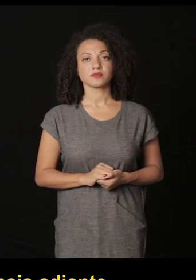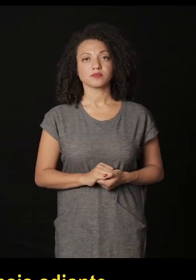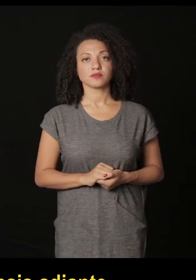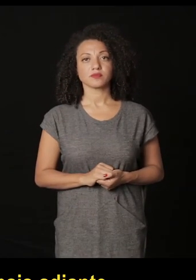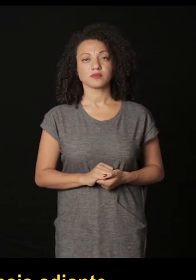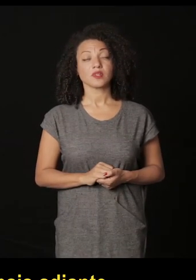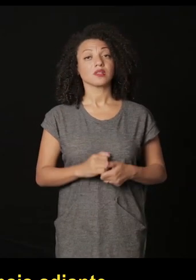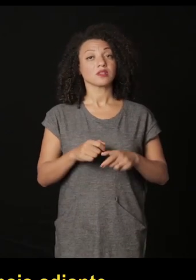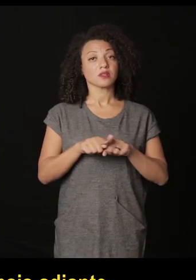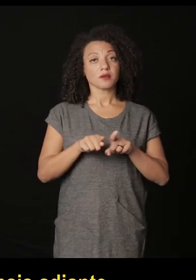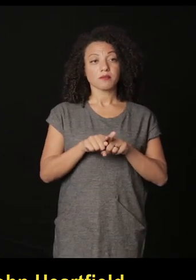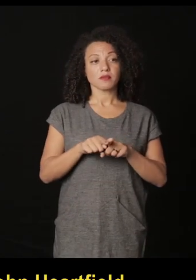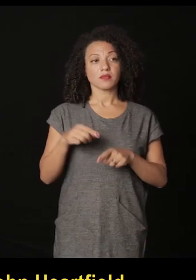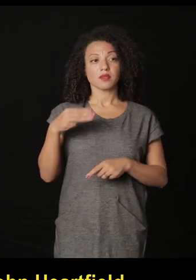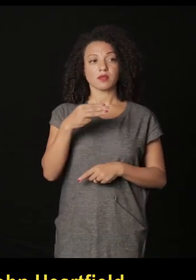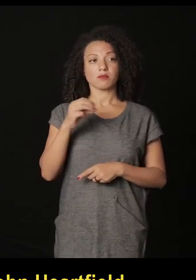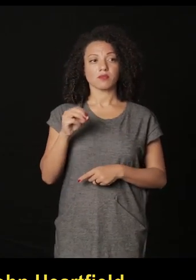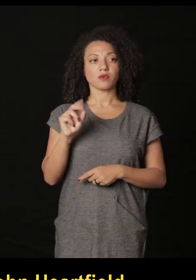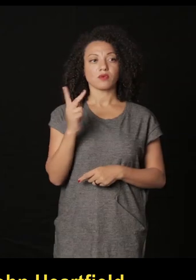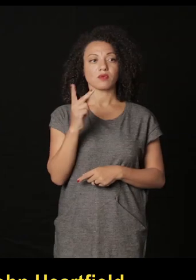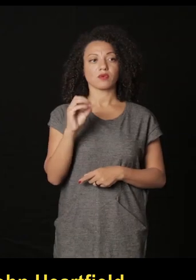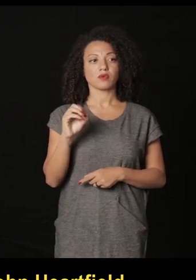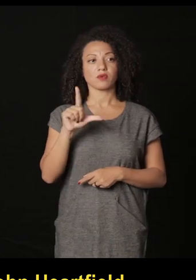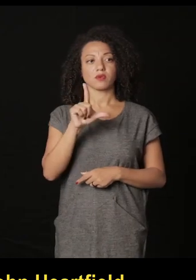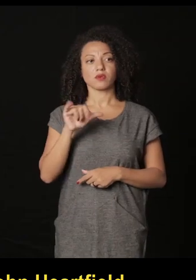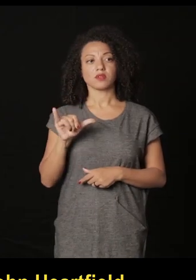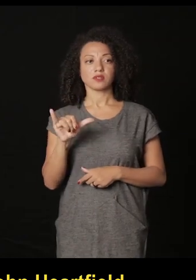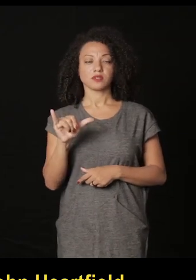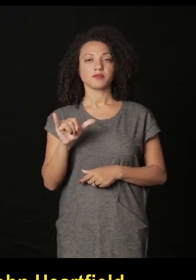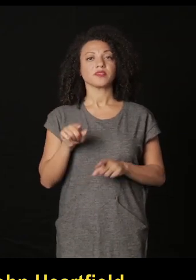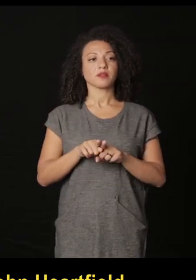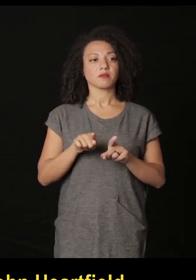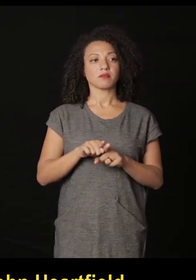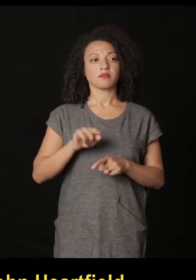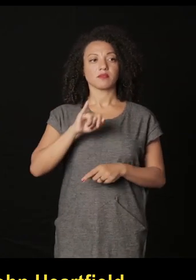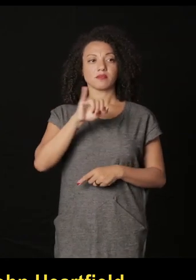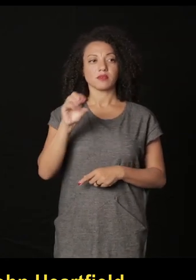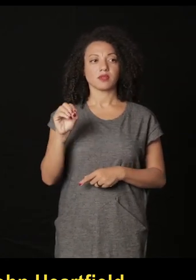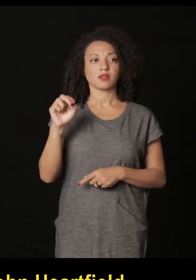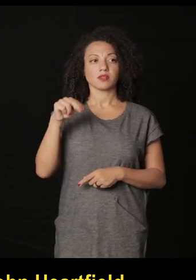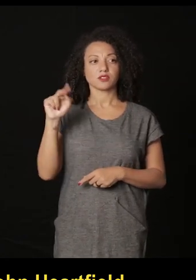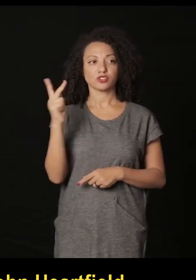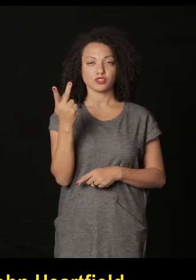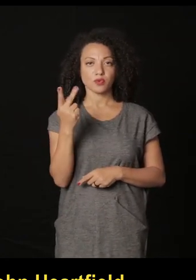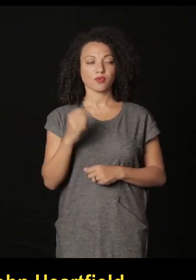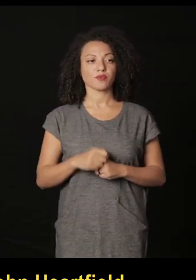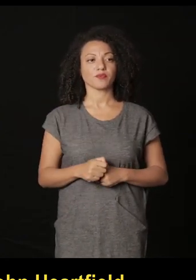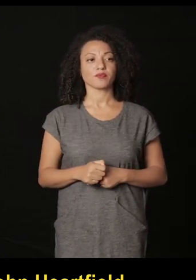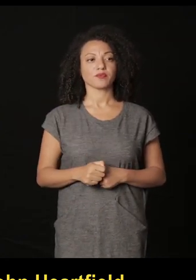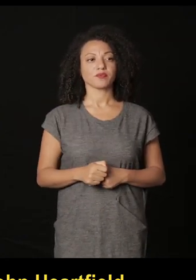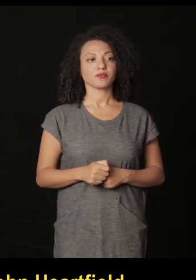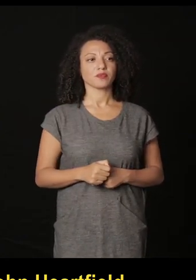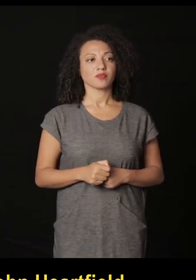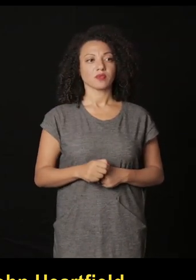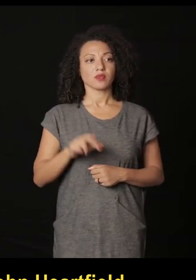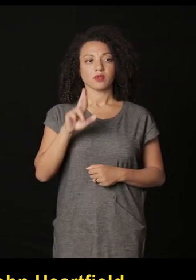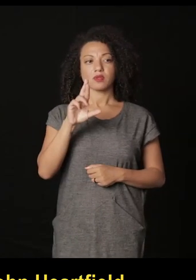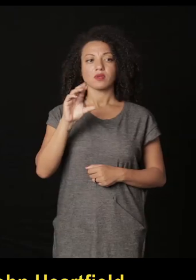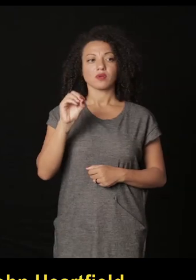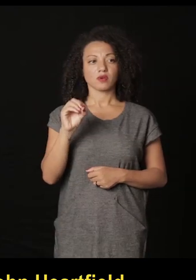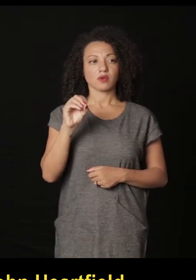eso es Hannah Höch pero también Moholy Nash también John Hartfield